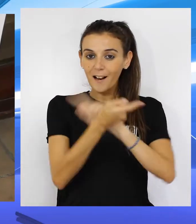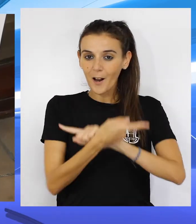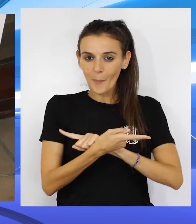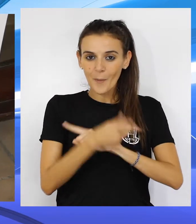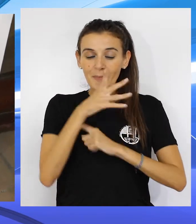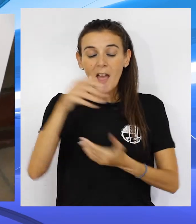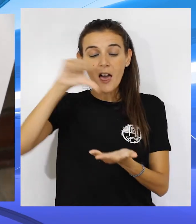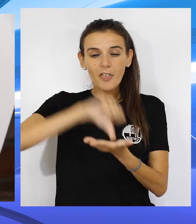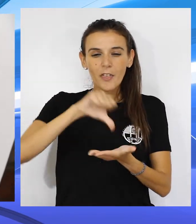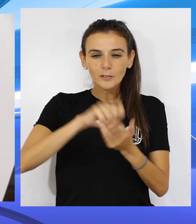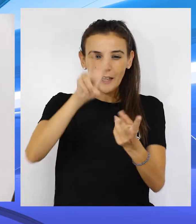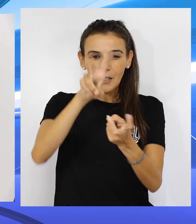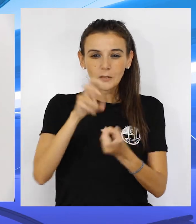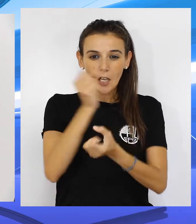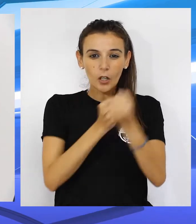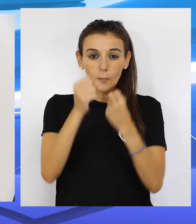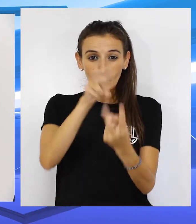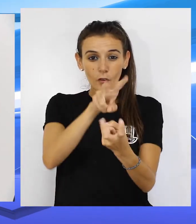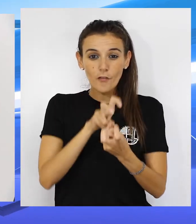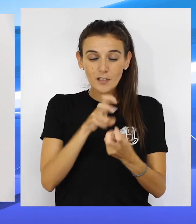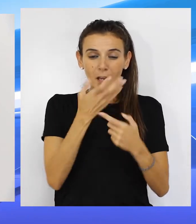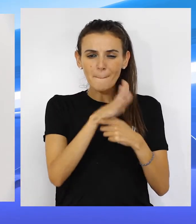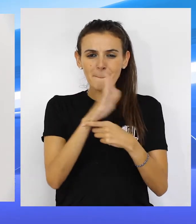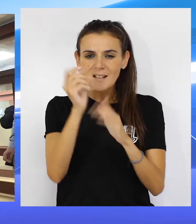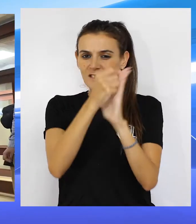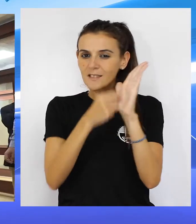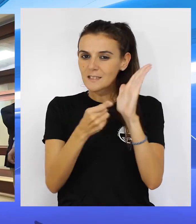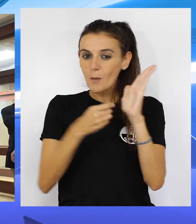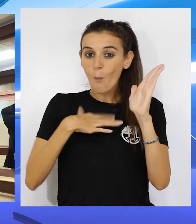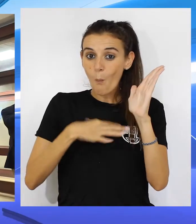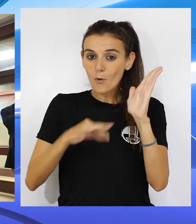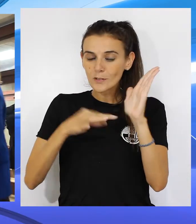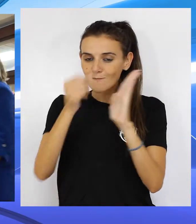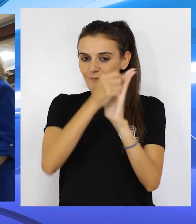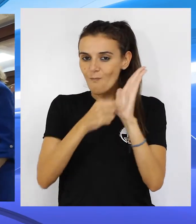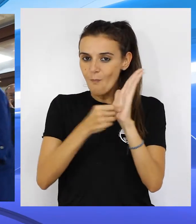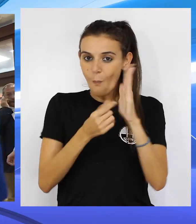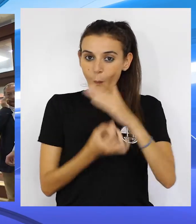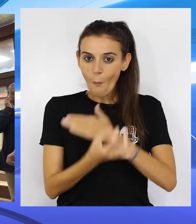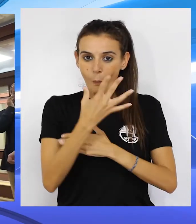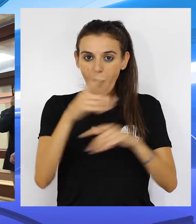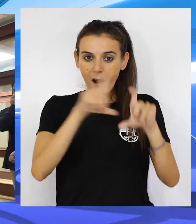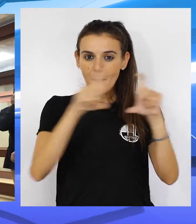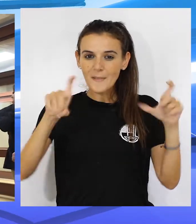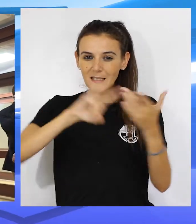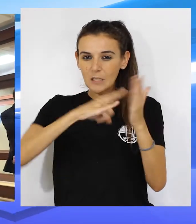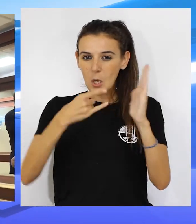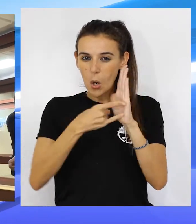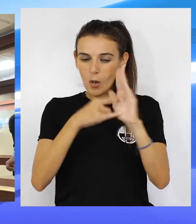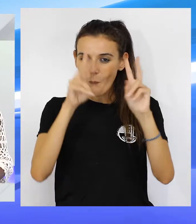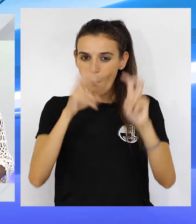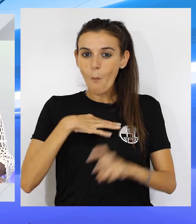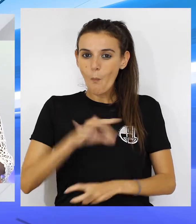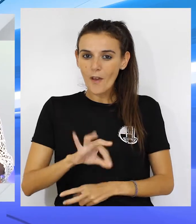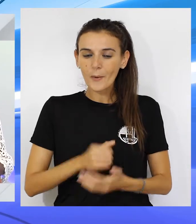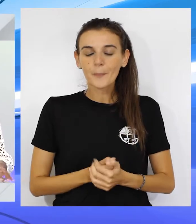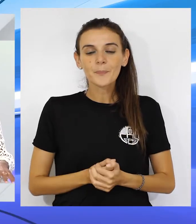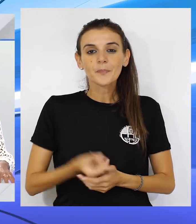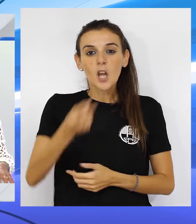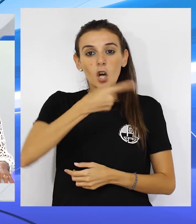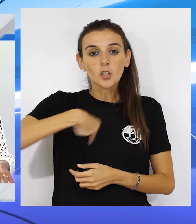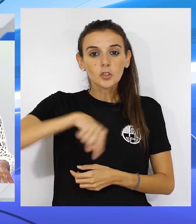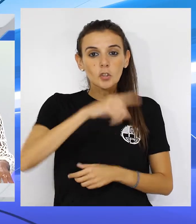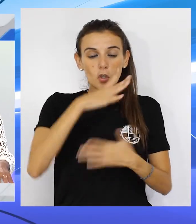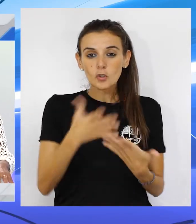Ceuta, por su competitivo régimen económico y fiscal, presenta una serie de posibilidades de implantación a las empresas tecnológicas. Nosotros tenemos